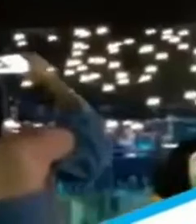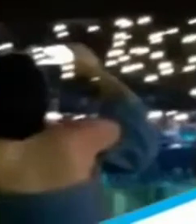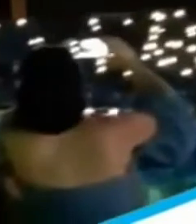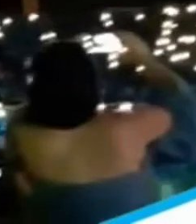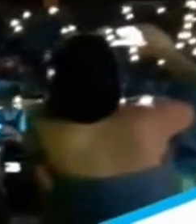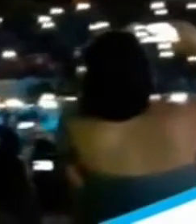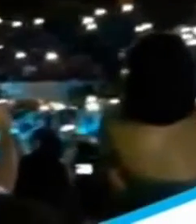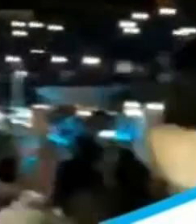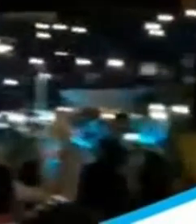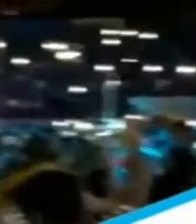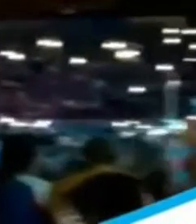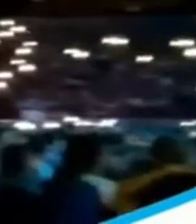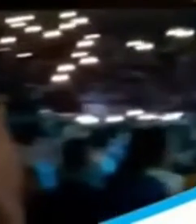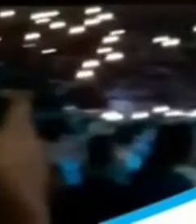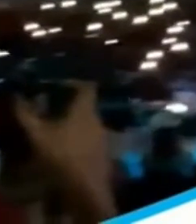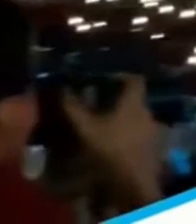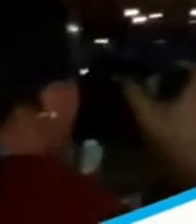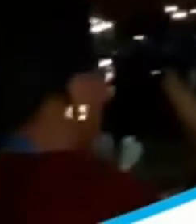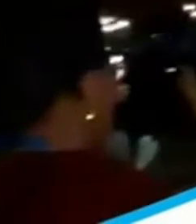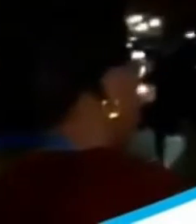Folclor Vallenato en Colombia.